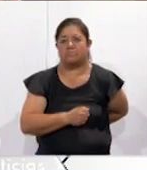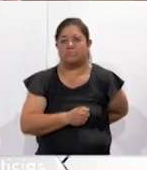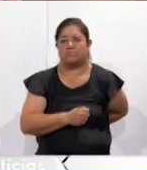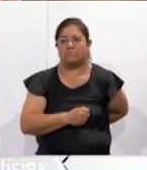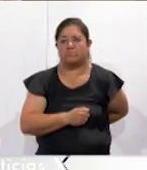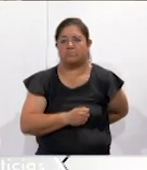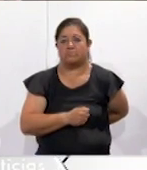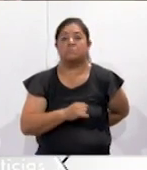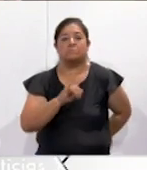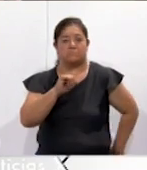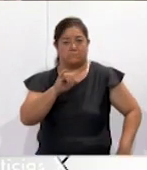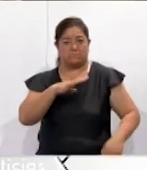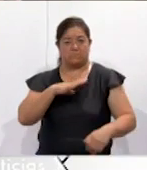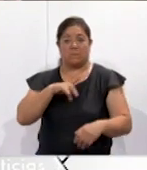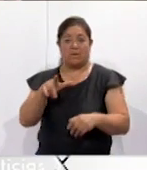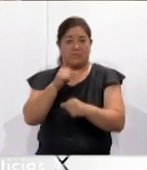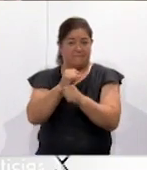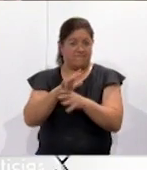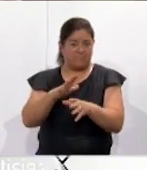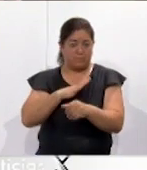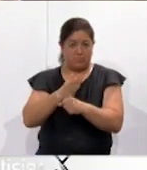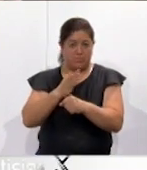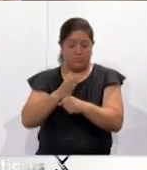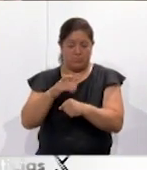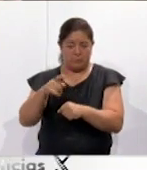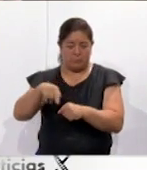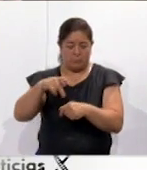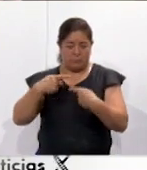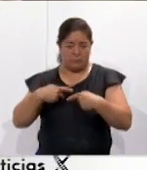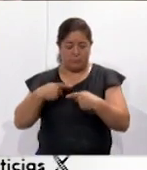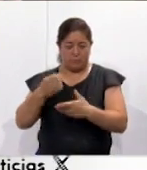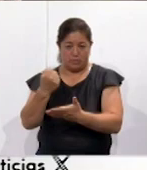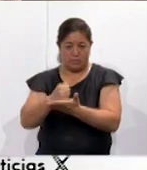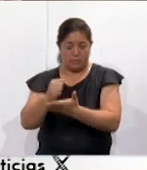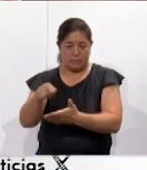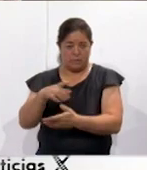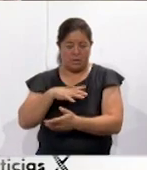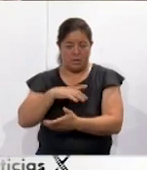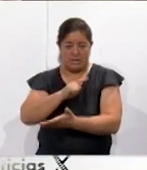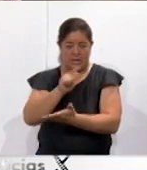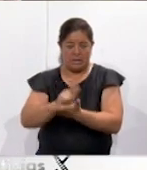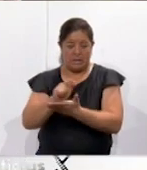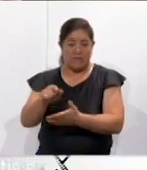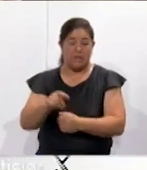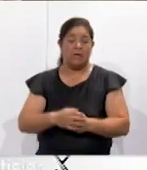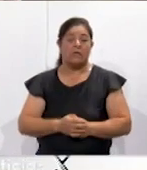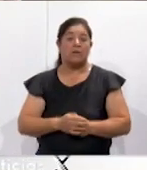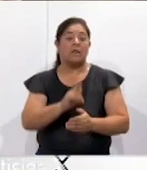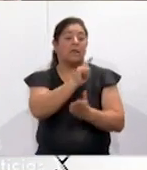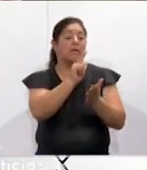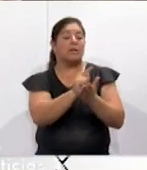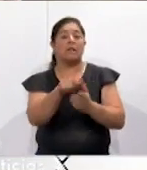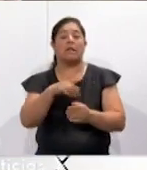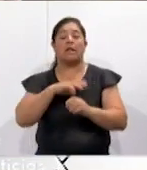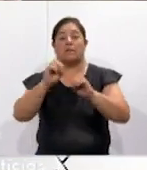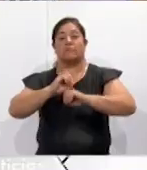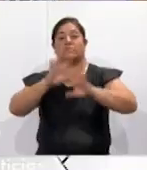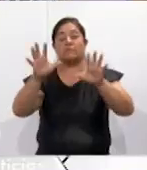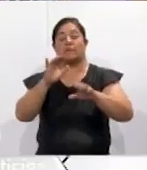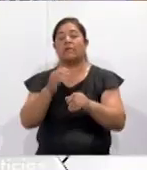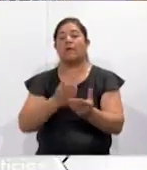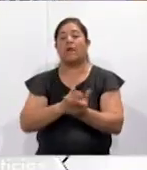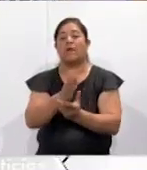lleva a cabo la carga de información pública que están obligados los sujetos obligados por disposición de ley de acuerdo a la ley de transparencia que es la información